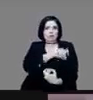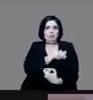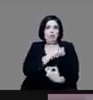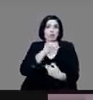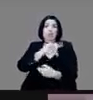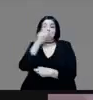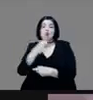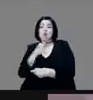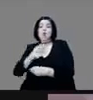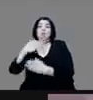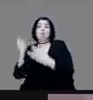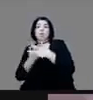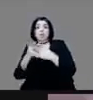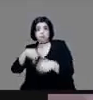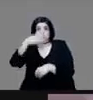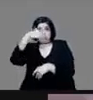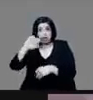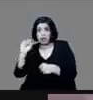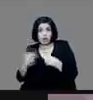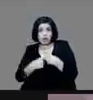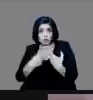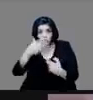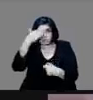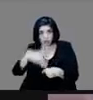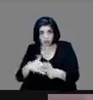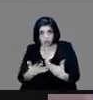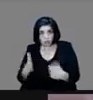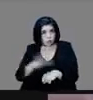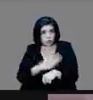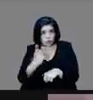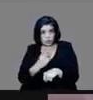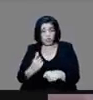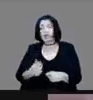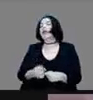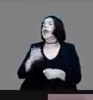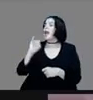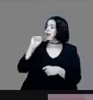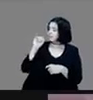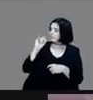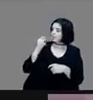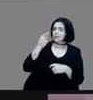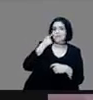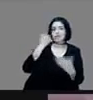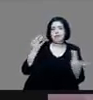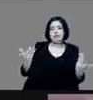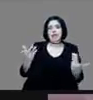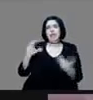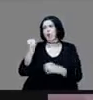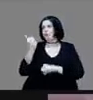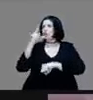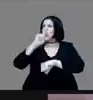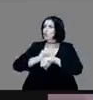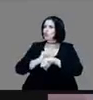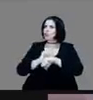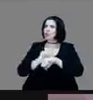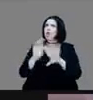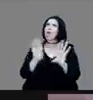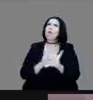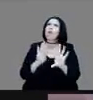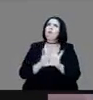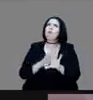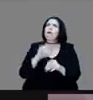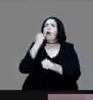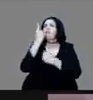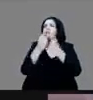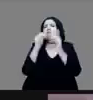al respecto, doctor? Sí, bueno, precisamente, fíjate que el otro día hace como un par de